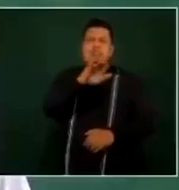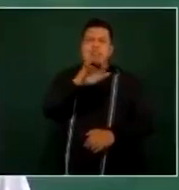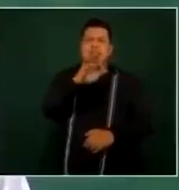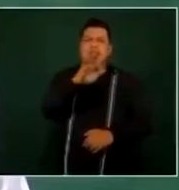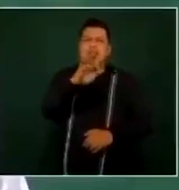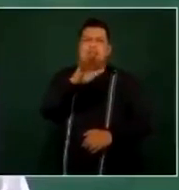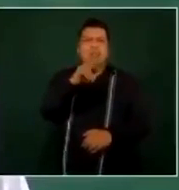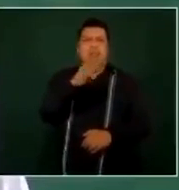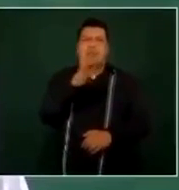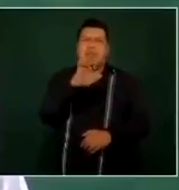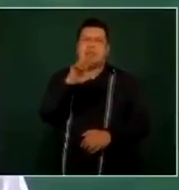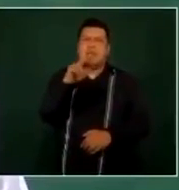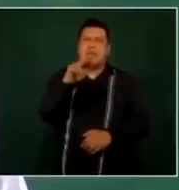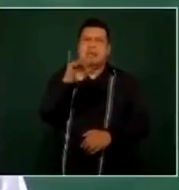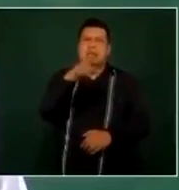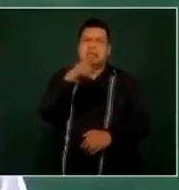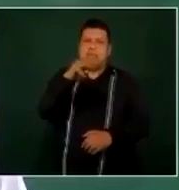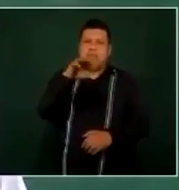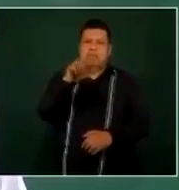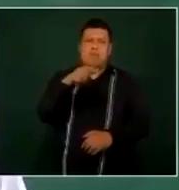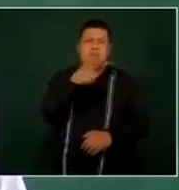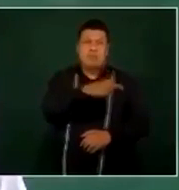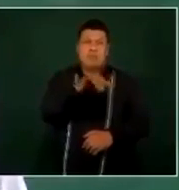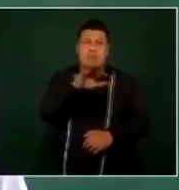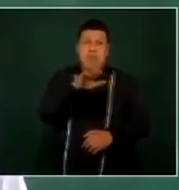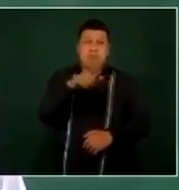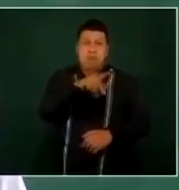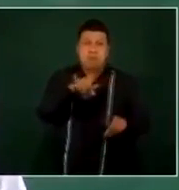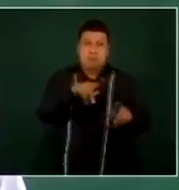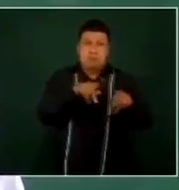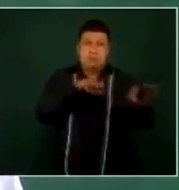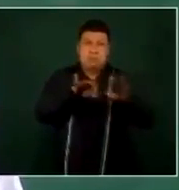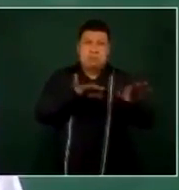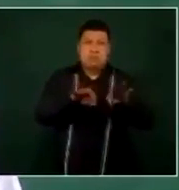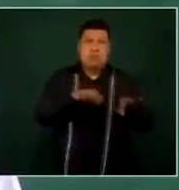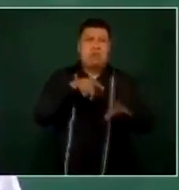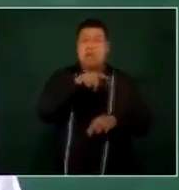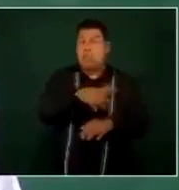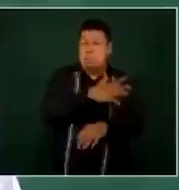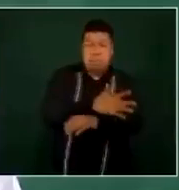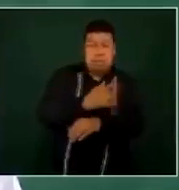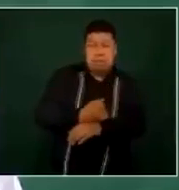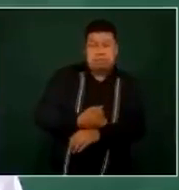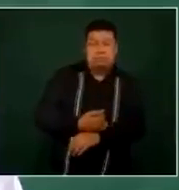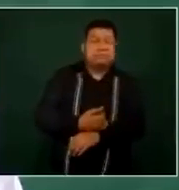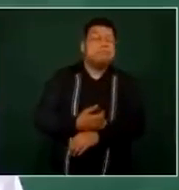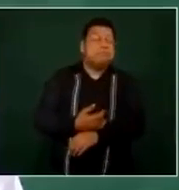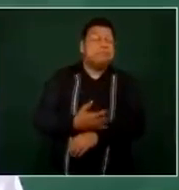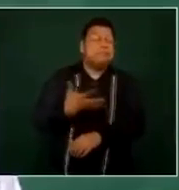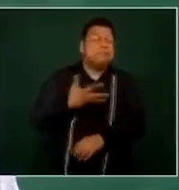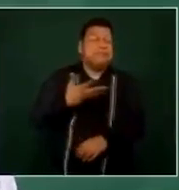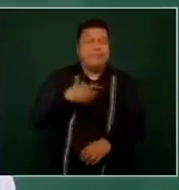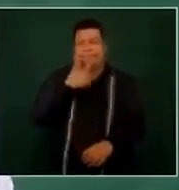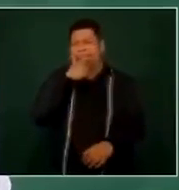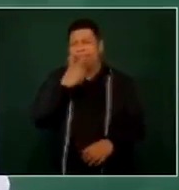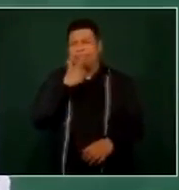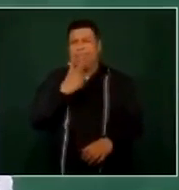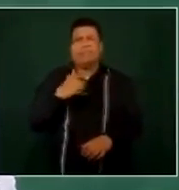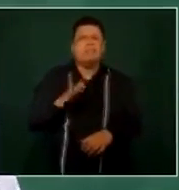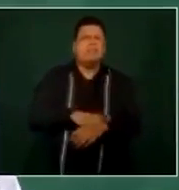honesto, no es chayotero, y que